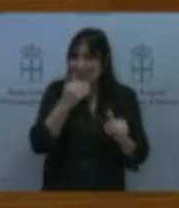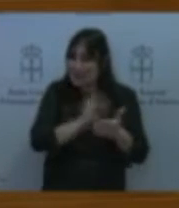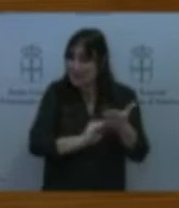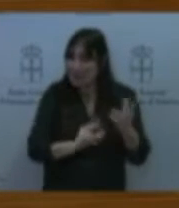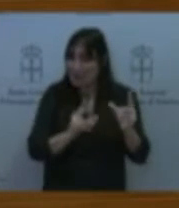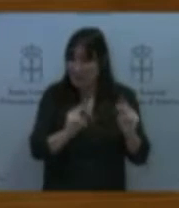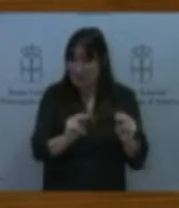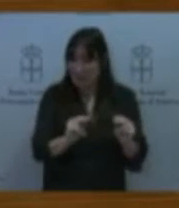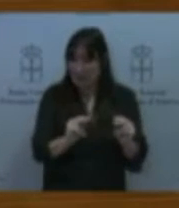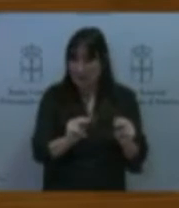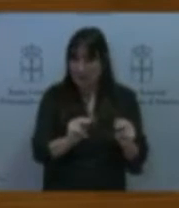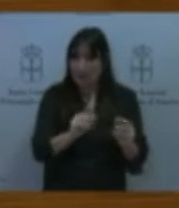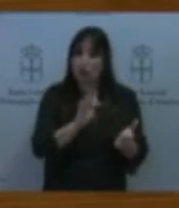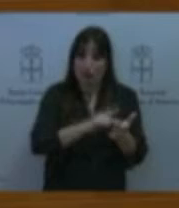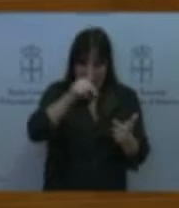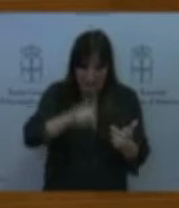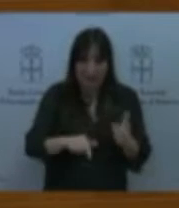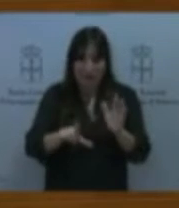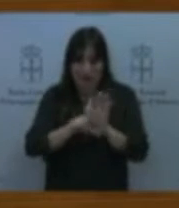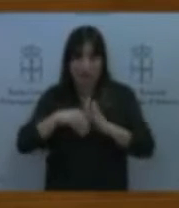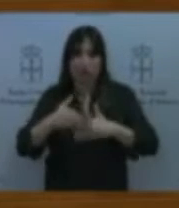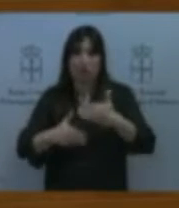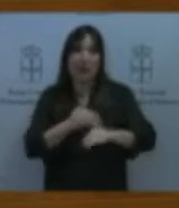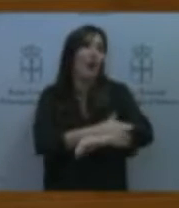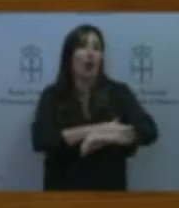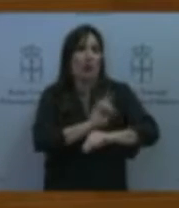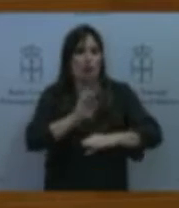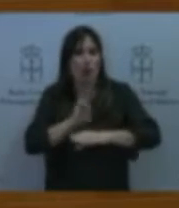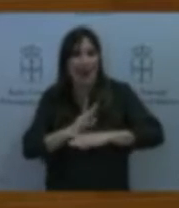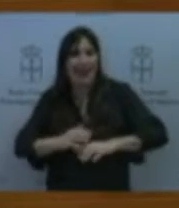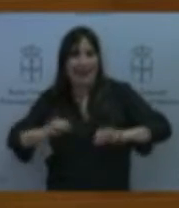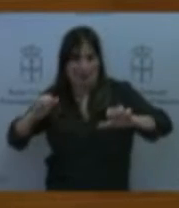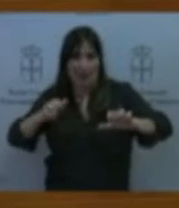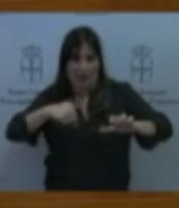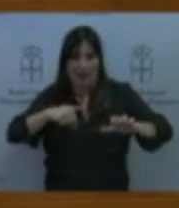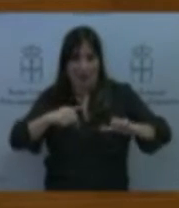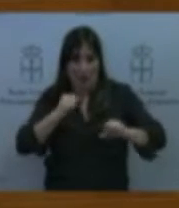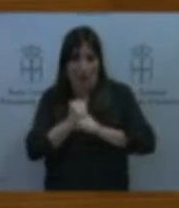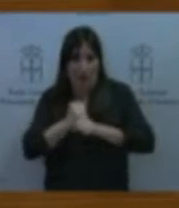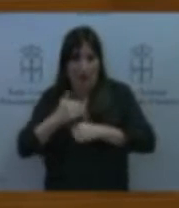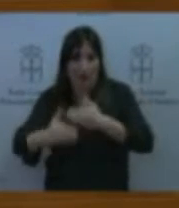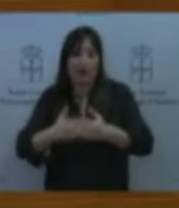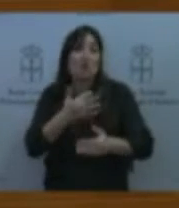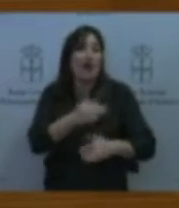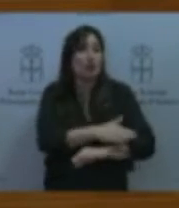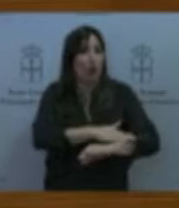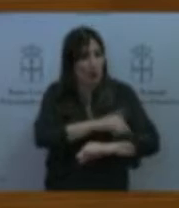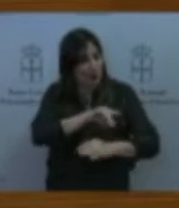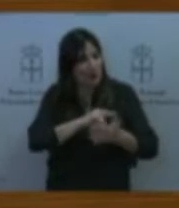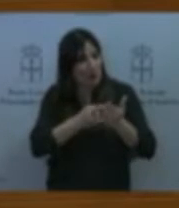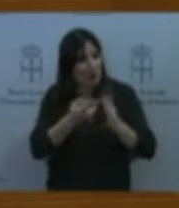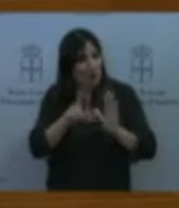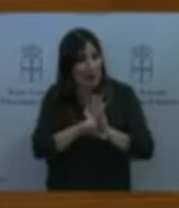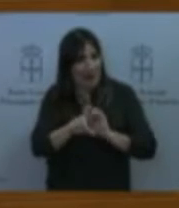no el gobierno la cámara junto con el gobierno que tenía un proyecto de ley lo que pasó es lo siguiente